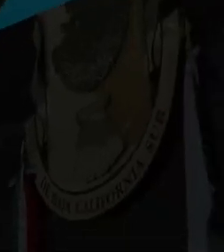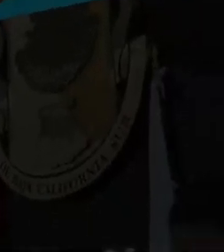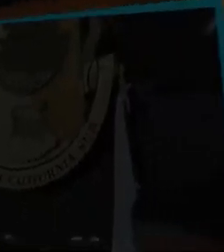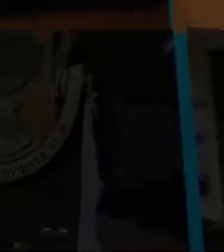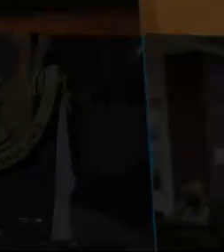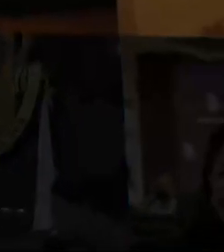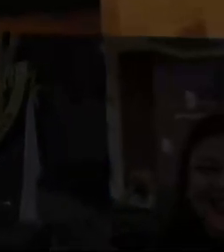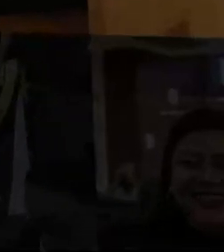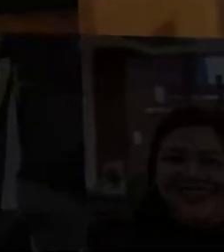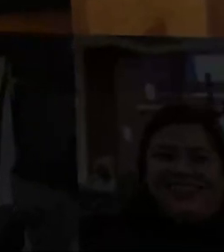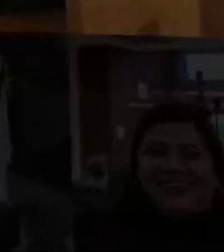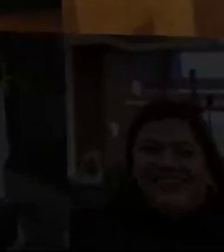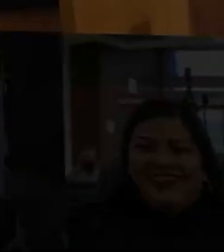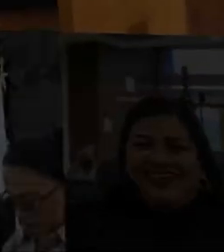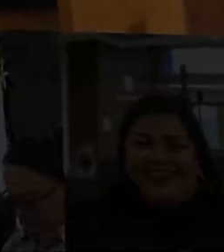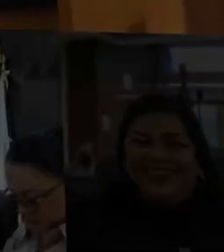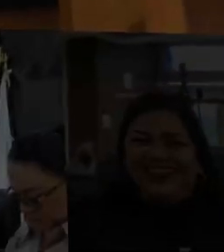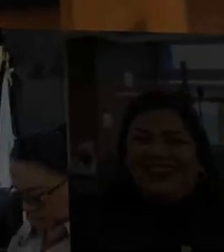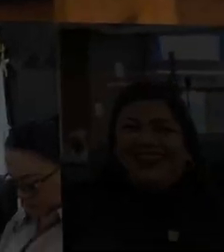Thank